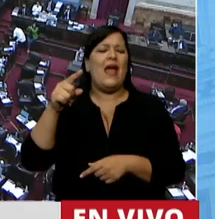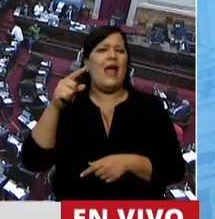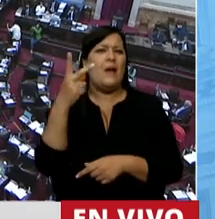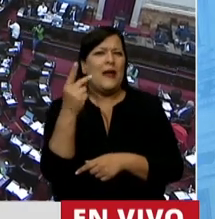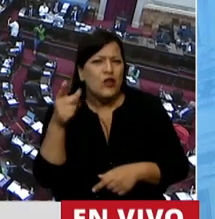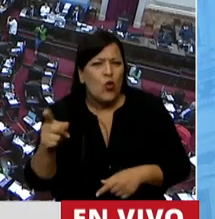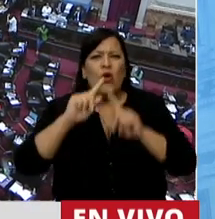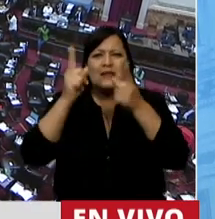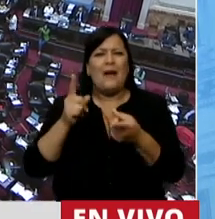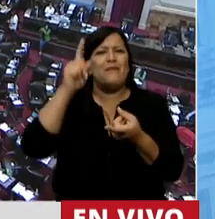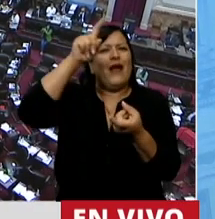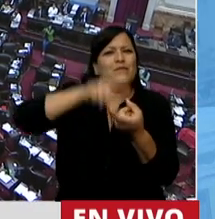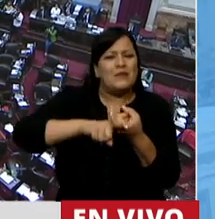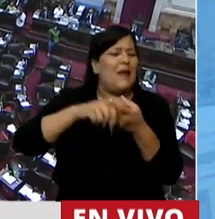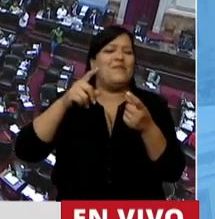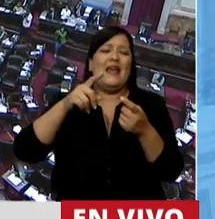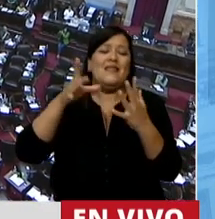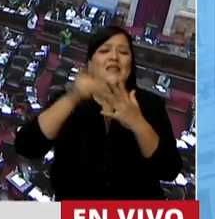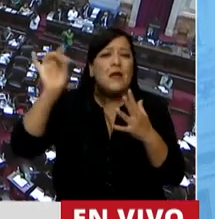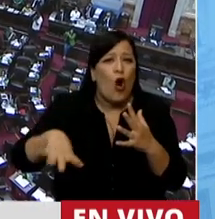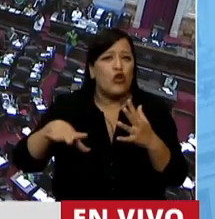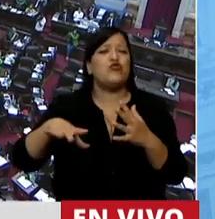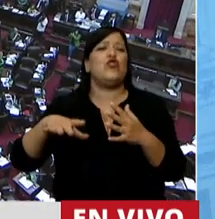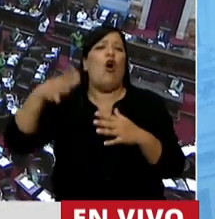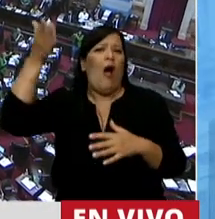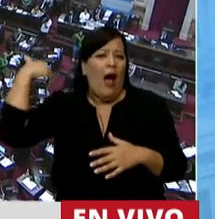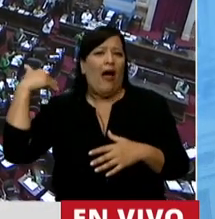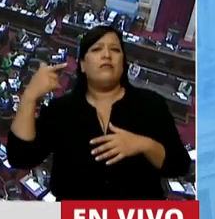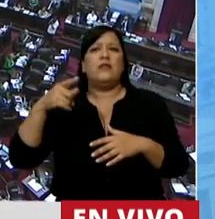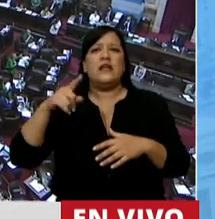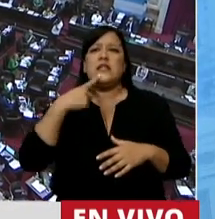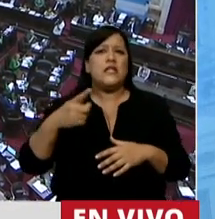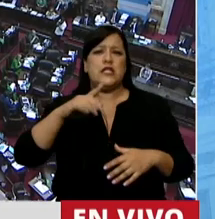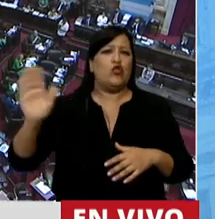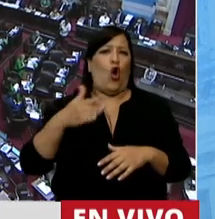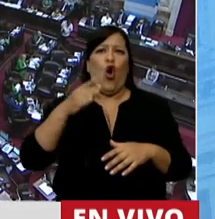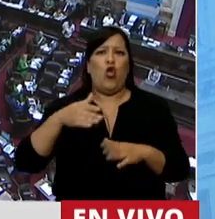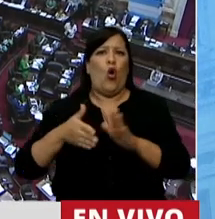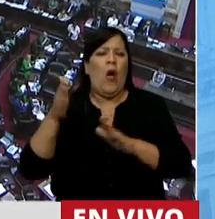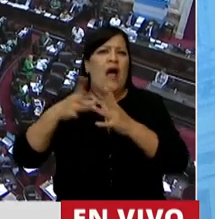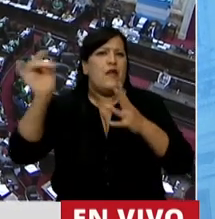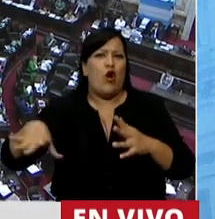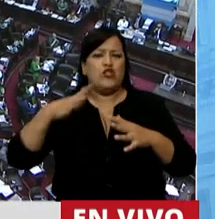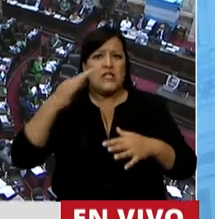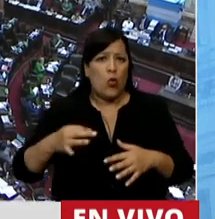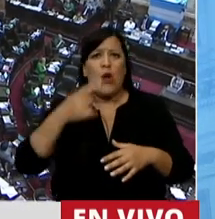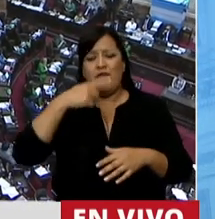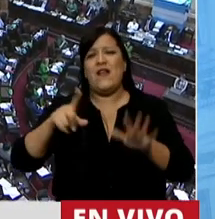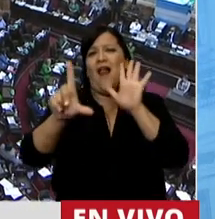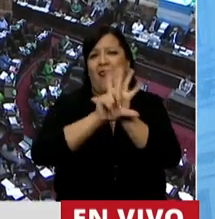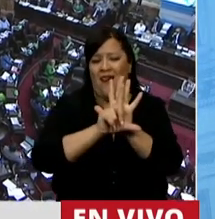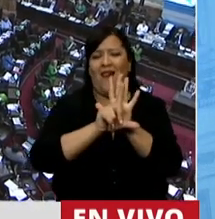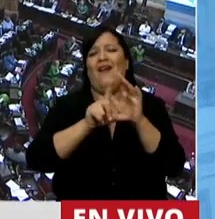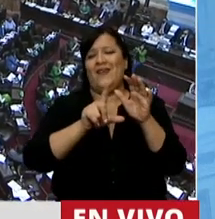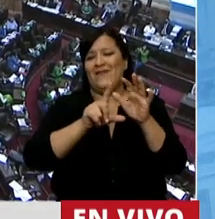Recordamos el divorcio vincular y no era el momento. Le anunciaban que todos se iban a divorciar, pero pasó. Recordamos